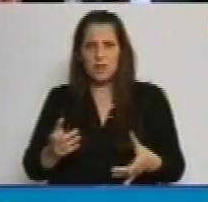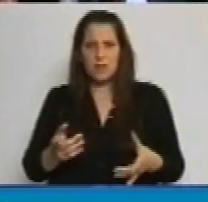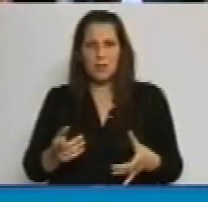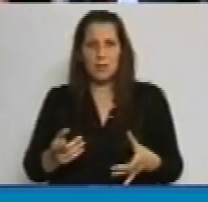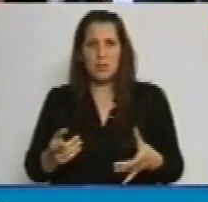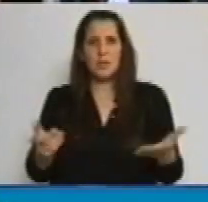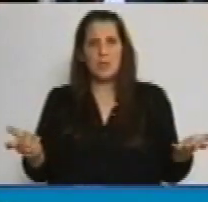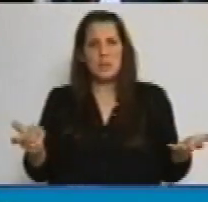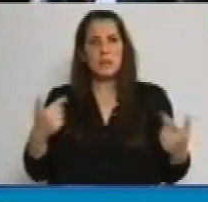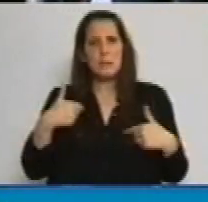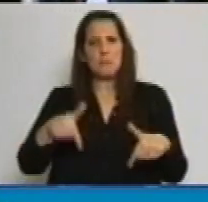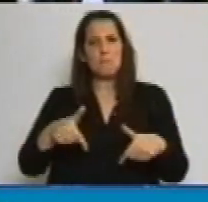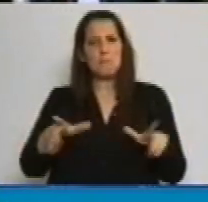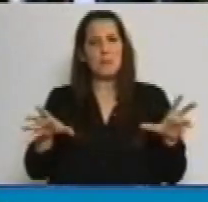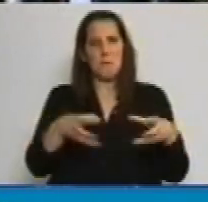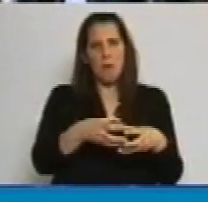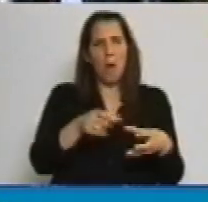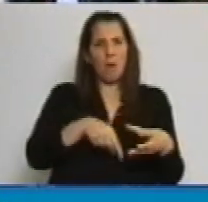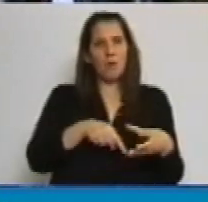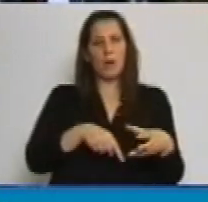Este bloque, señor Presidente,